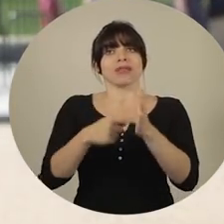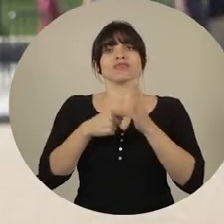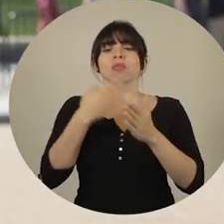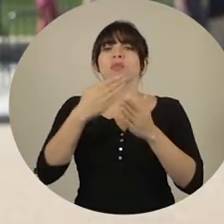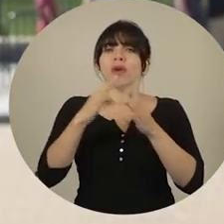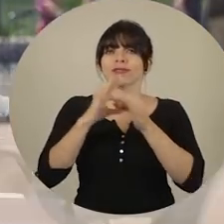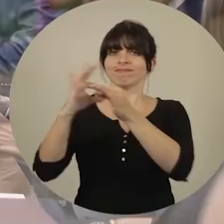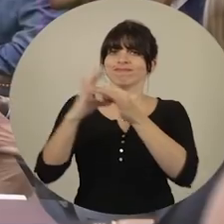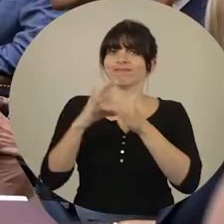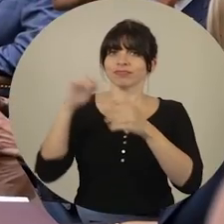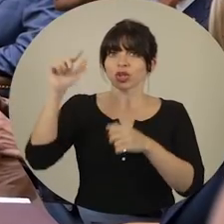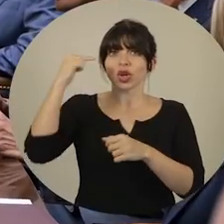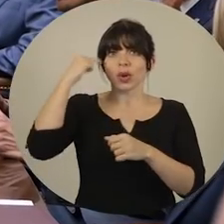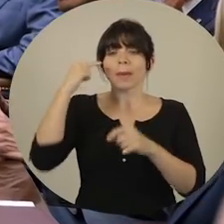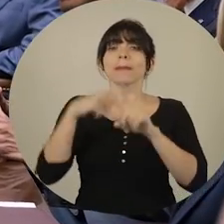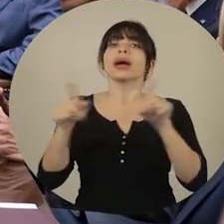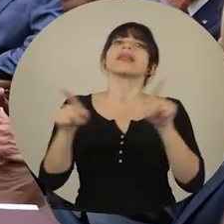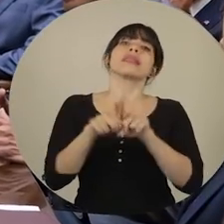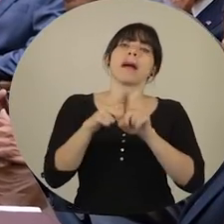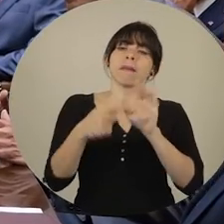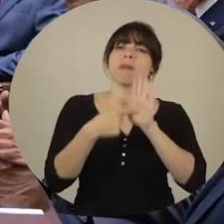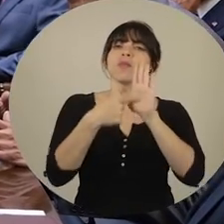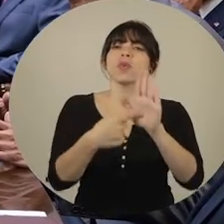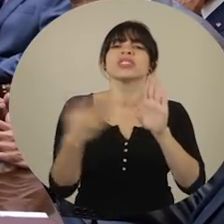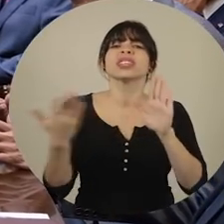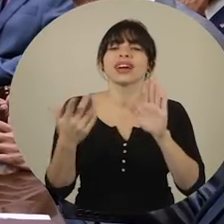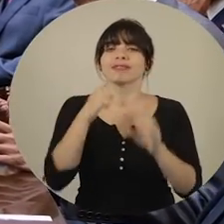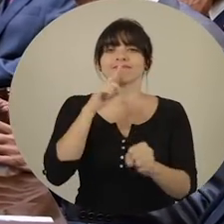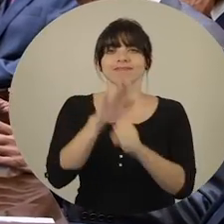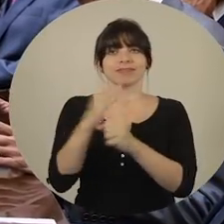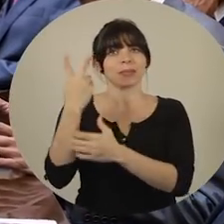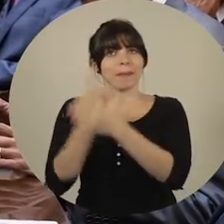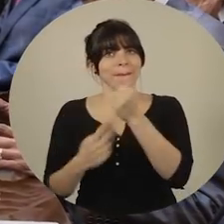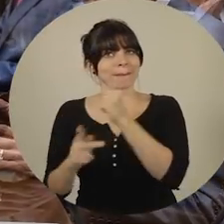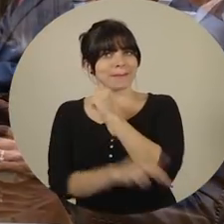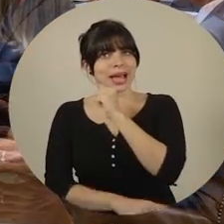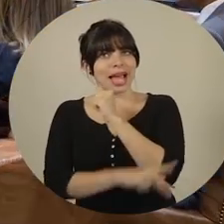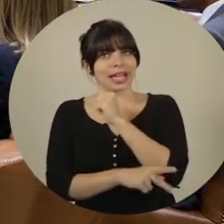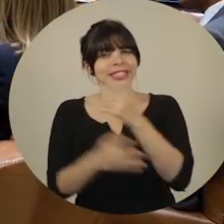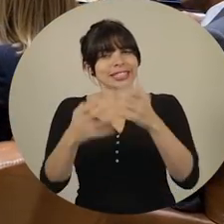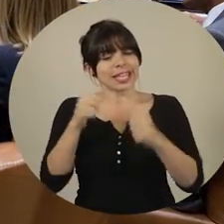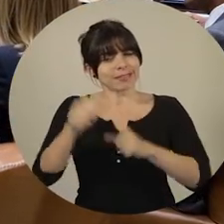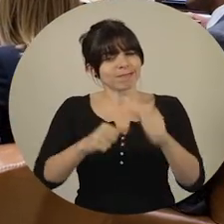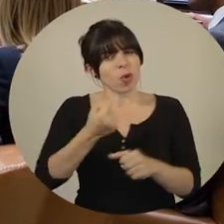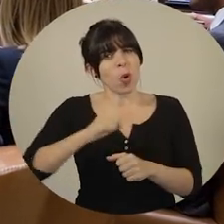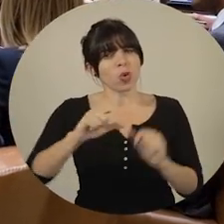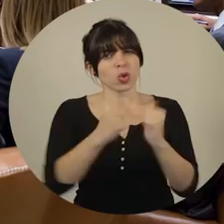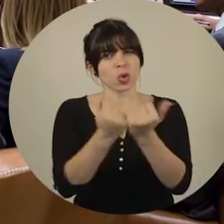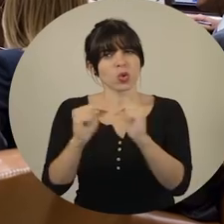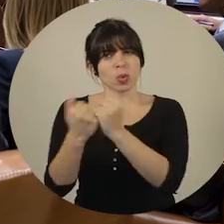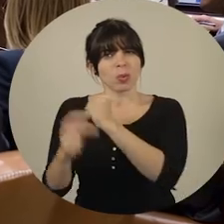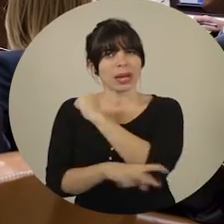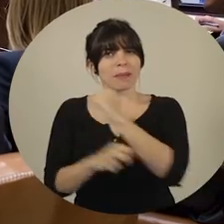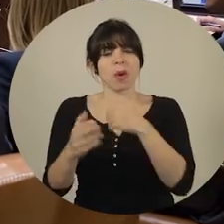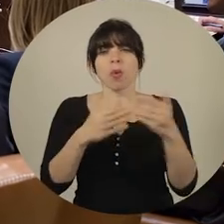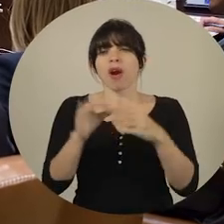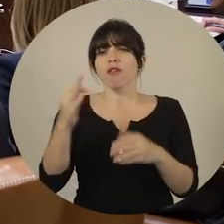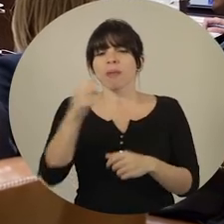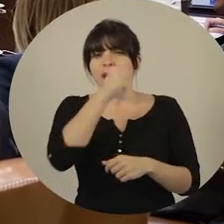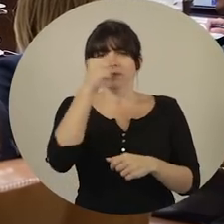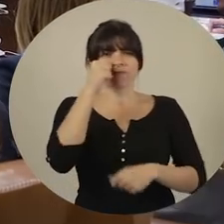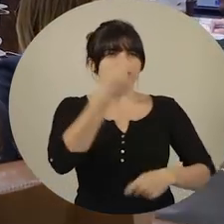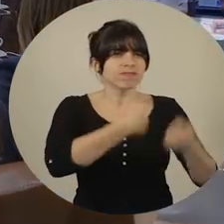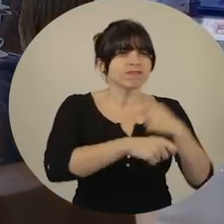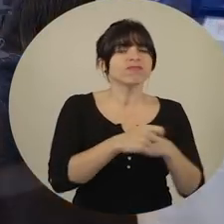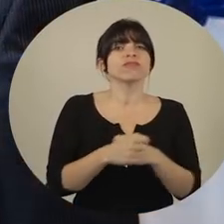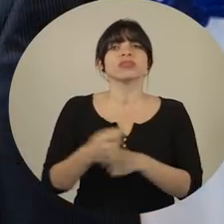el buen estado de relaciones con este gobierno, pero también el compromiso de ambos países de continuar la lucha contra el crimen organizado en todas sus formas, el